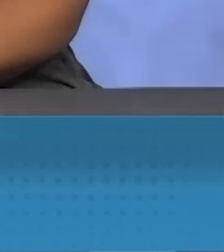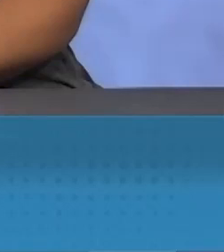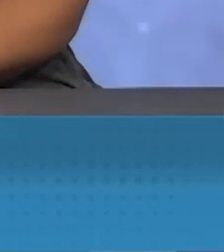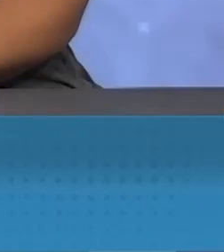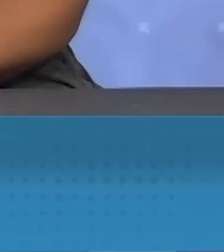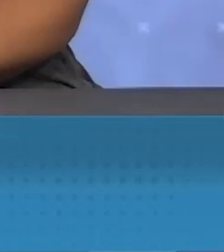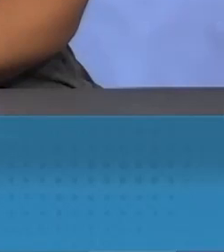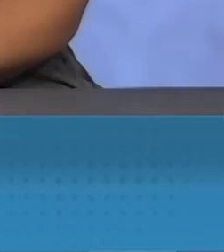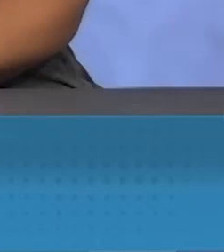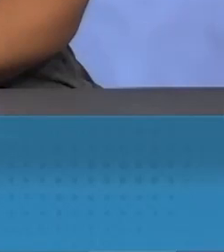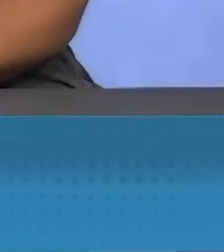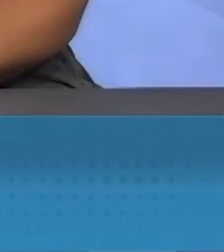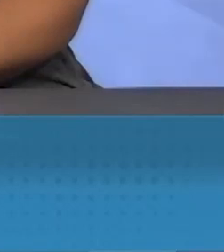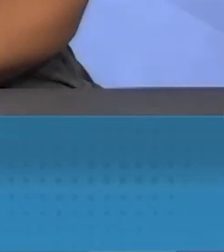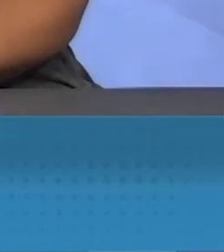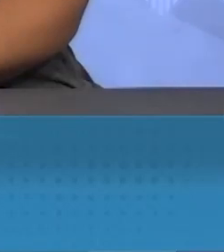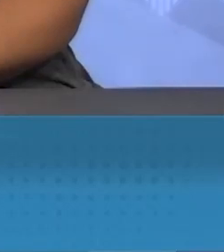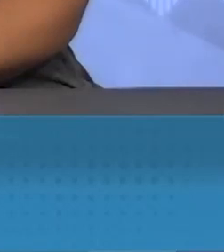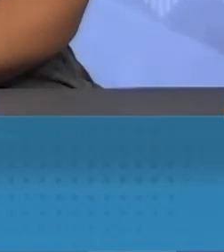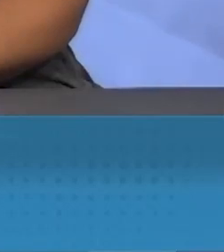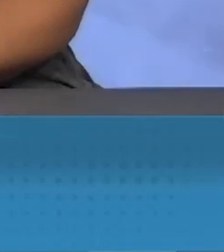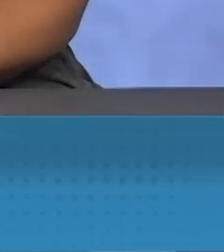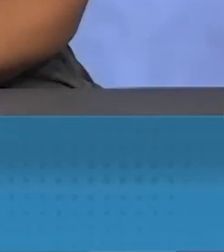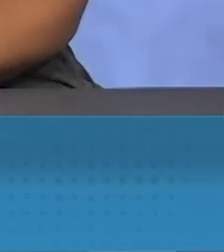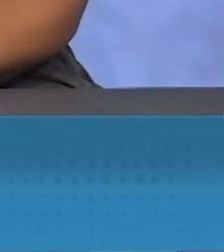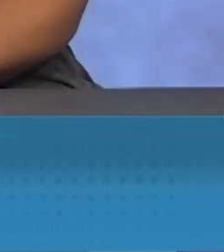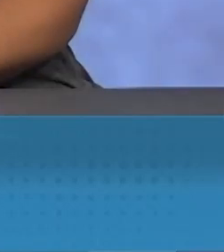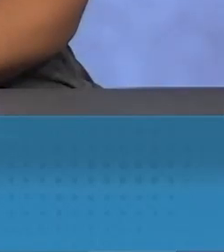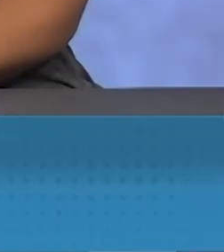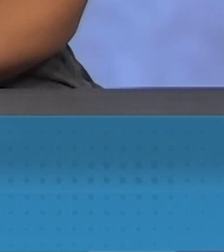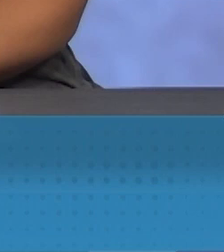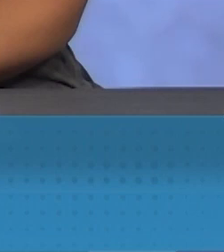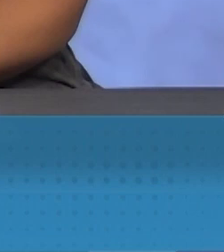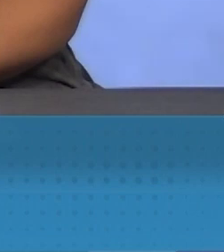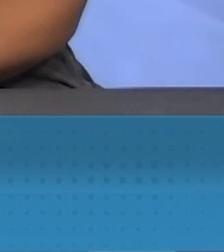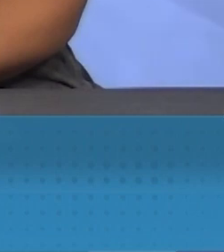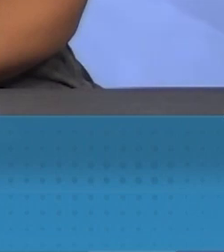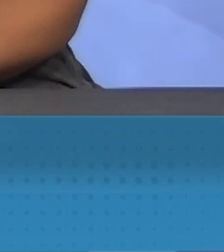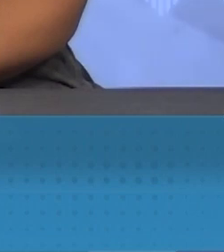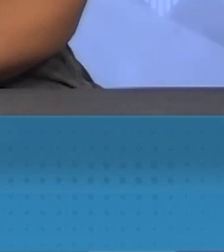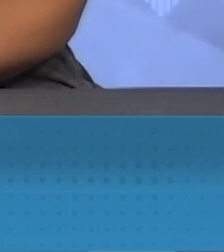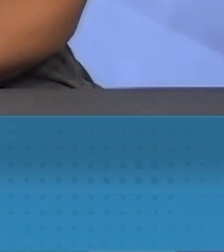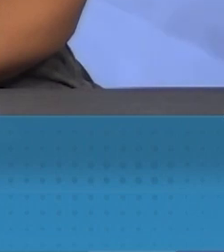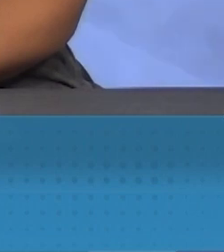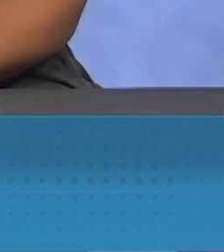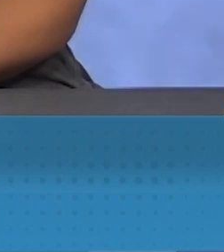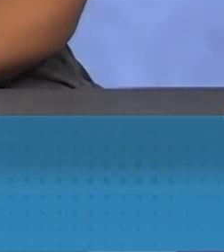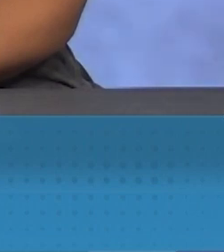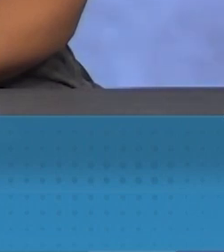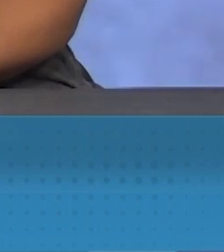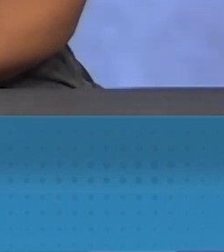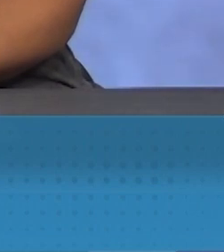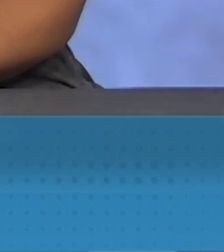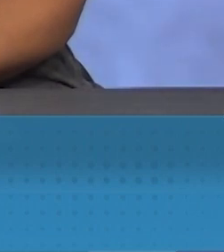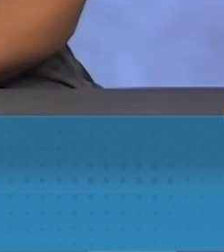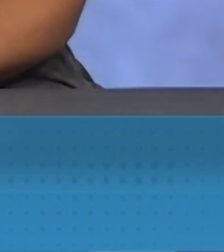Hoy se dio a conocer una información que tiene que ver con un fondo muy importante para la provincia de Buenos Aires y que desde una manera, como decía el gobernador hoy a la tarde,